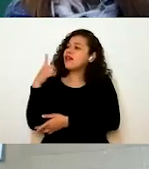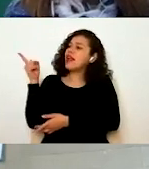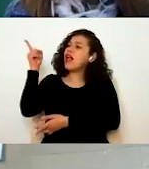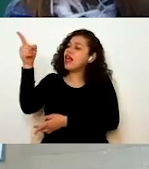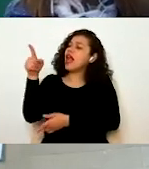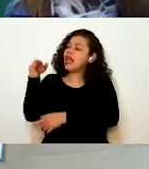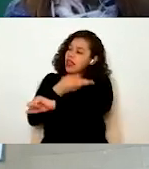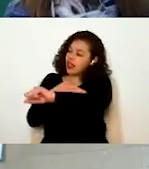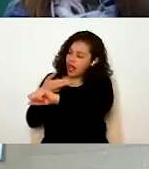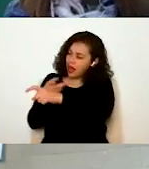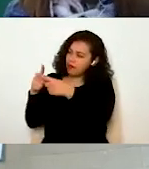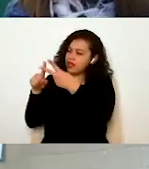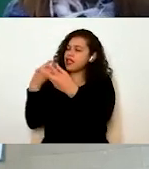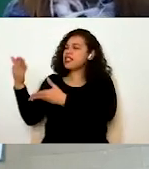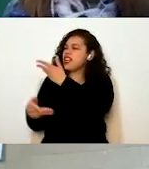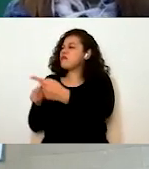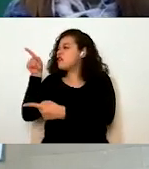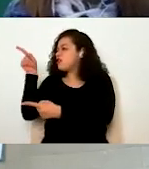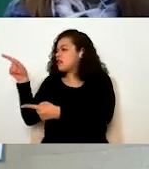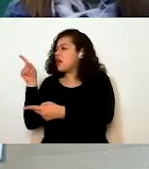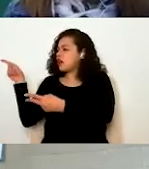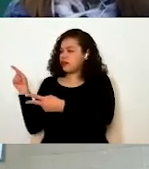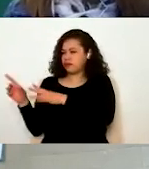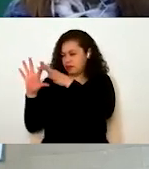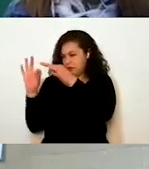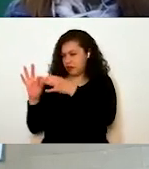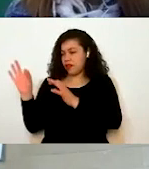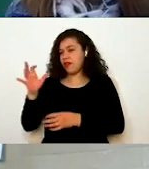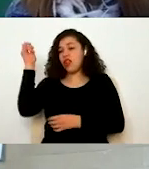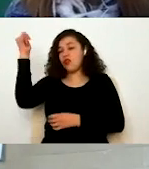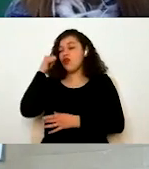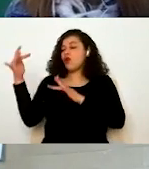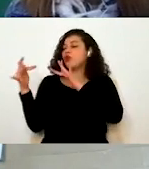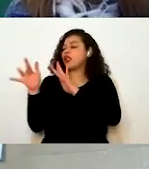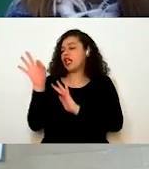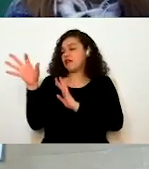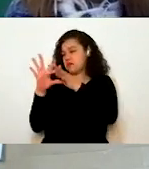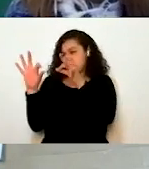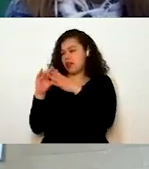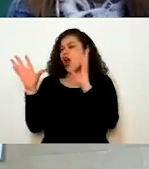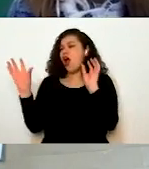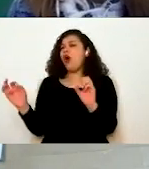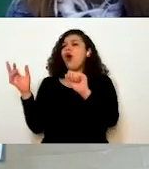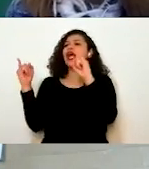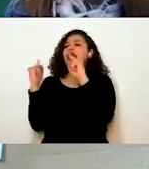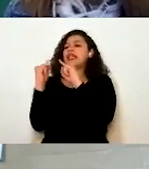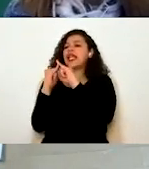trámite o da ese servicio. Y también a lo mejor con teléfonos de contacto y páginas de